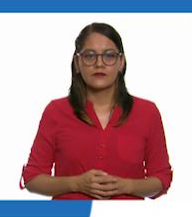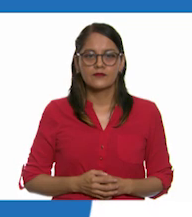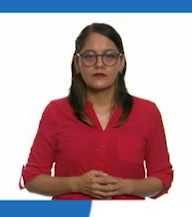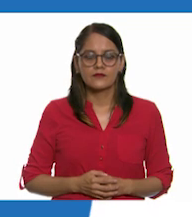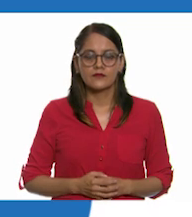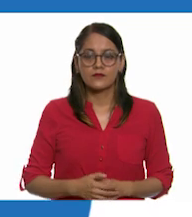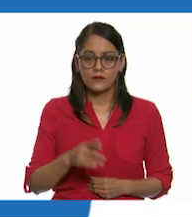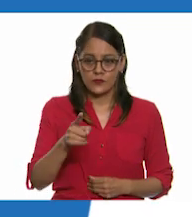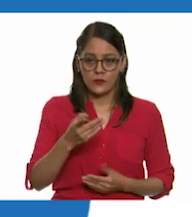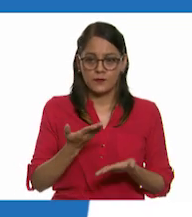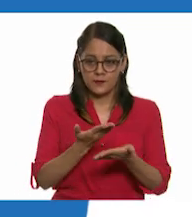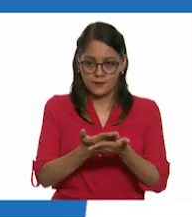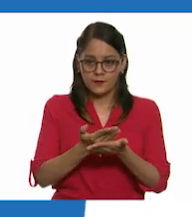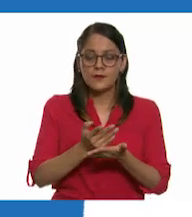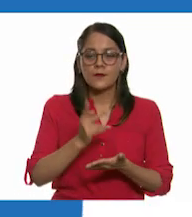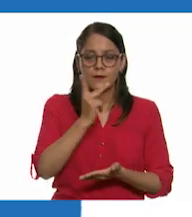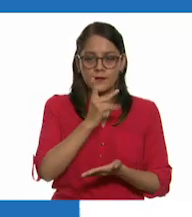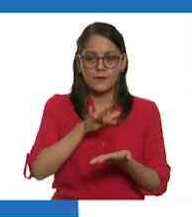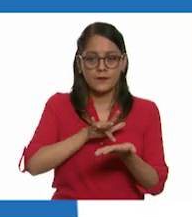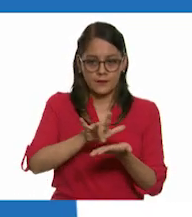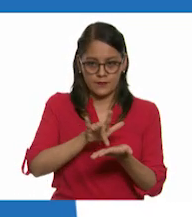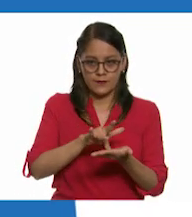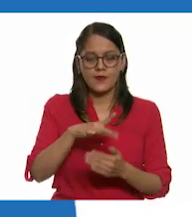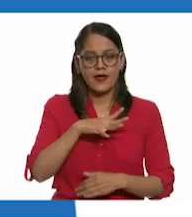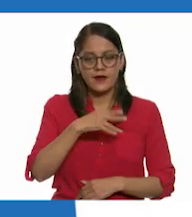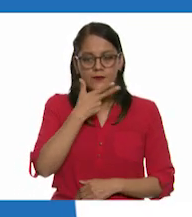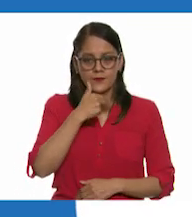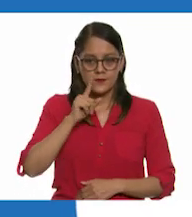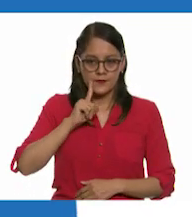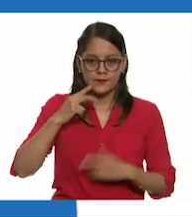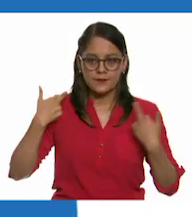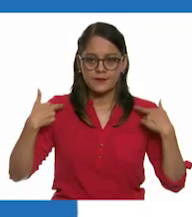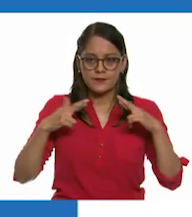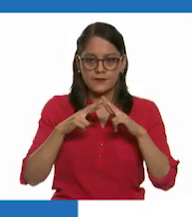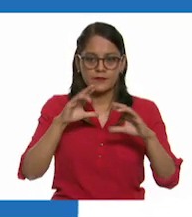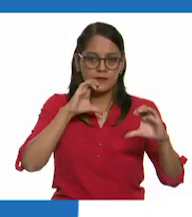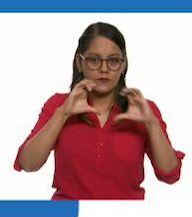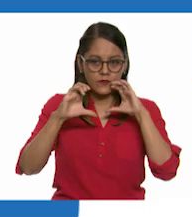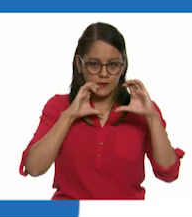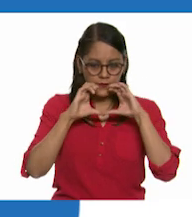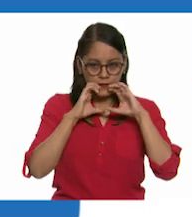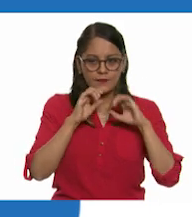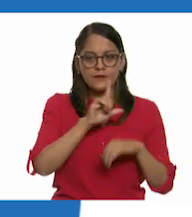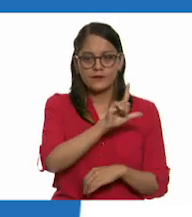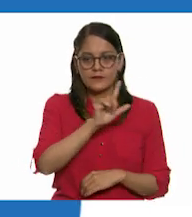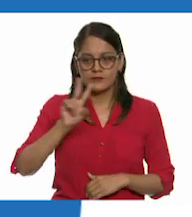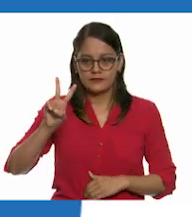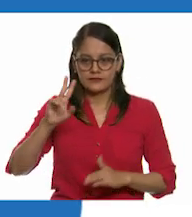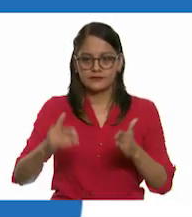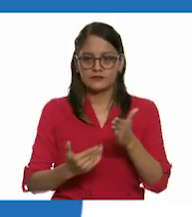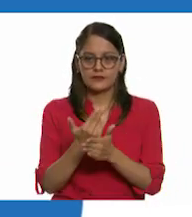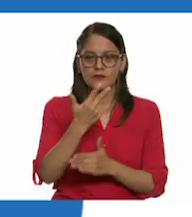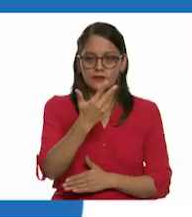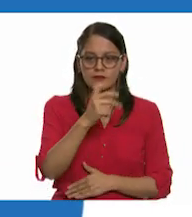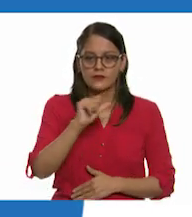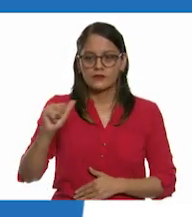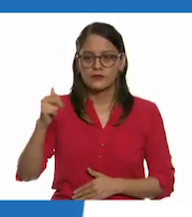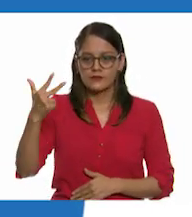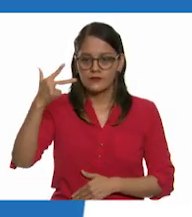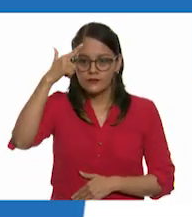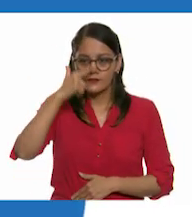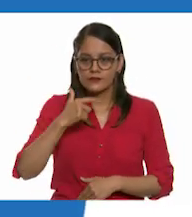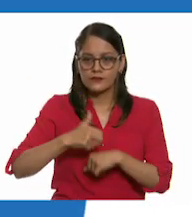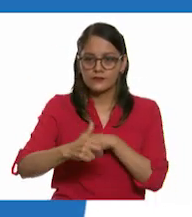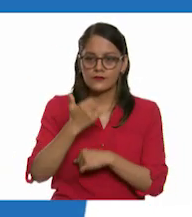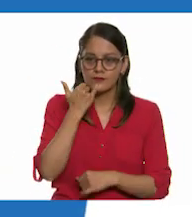Para solicitar apoyo pedagógico, comunícate con maestras y maestros de lunes a viernes de 8 a